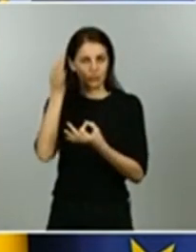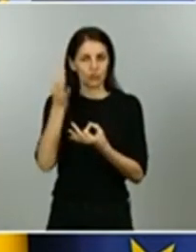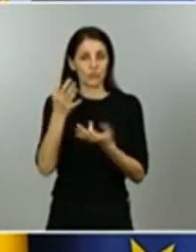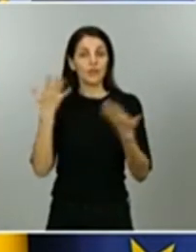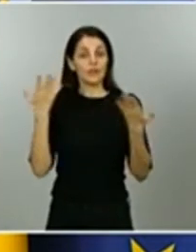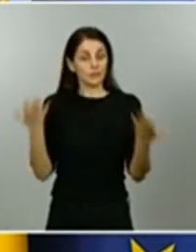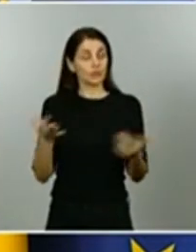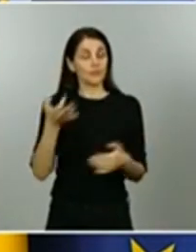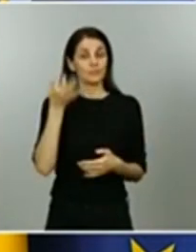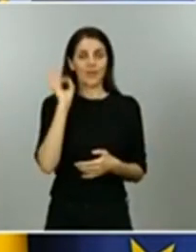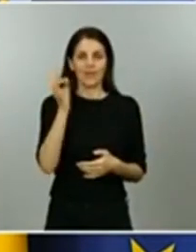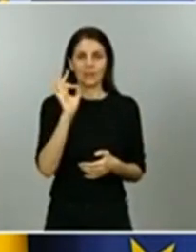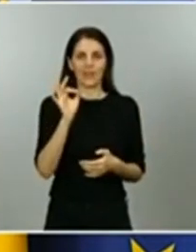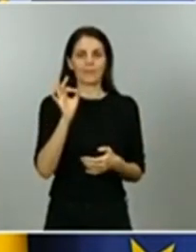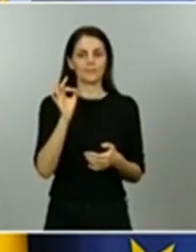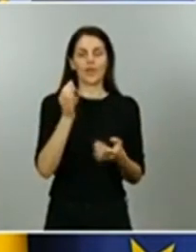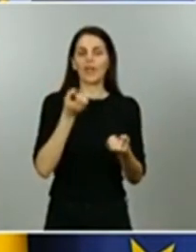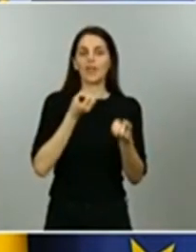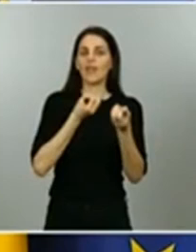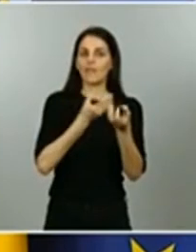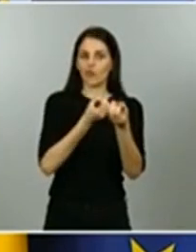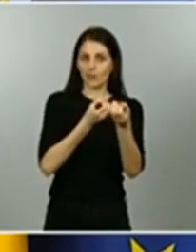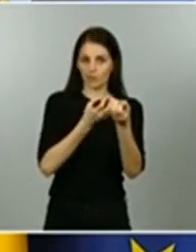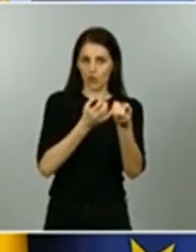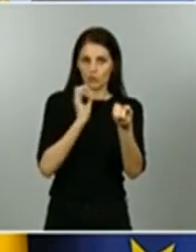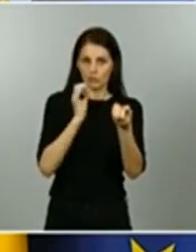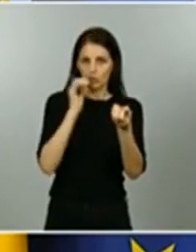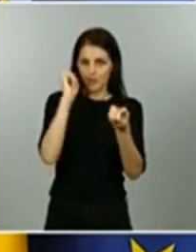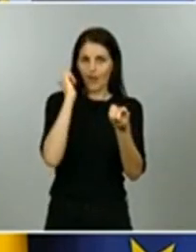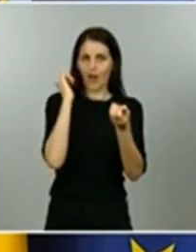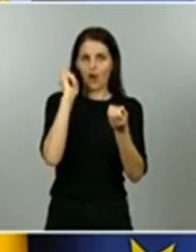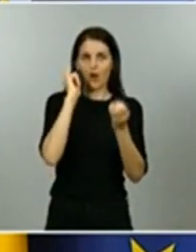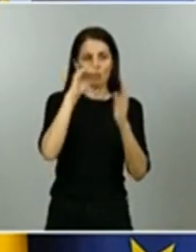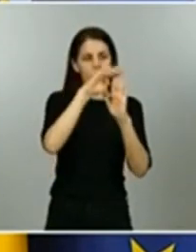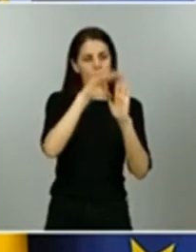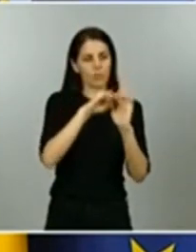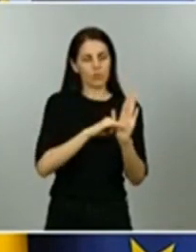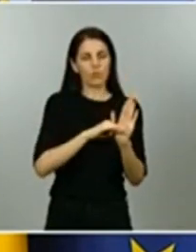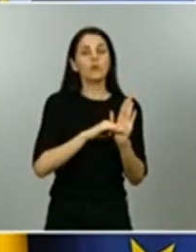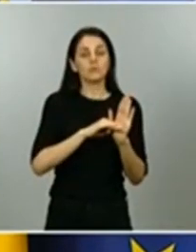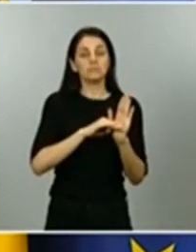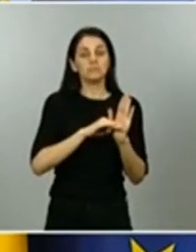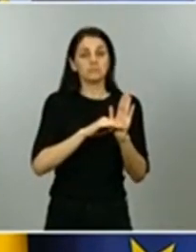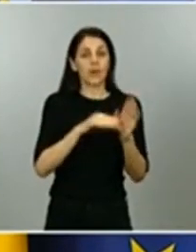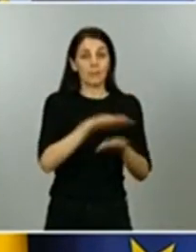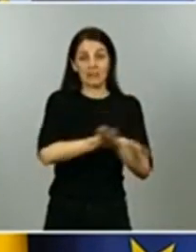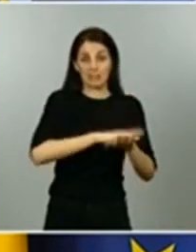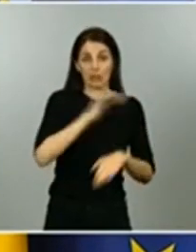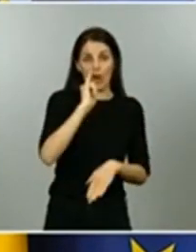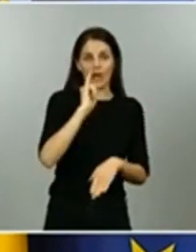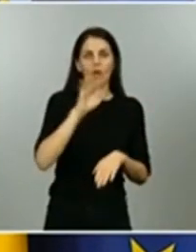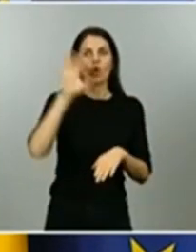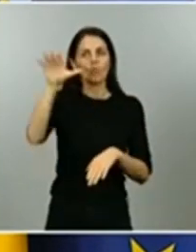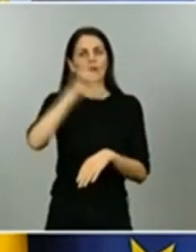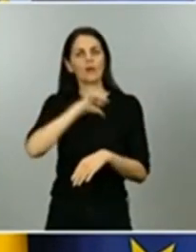información extra de la que dispone la comunidad autónoma en concreto con la comunidad de